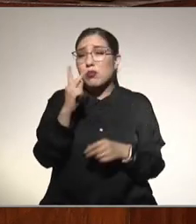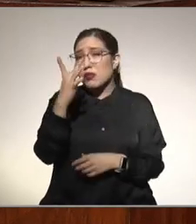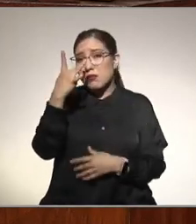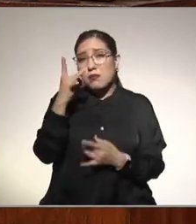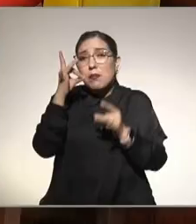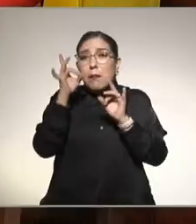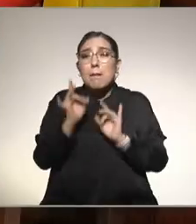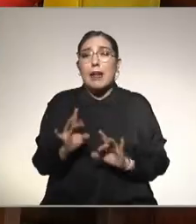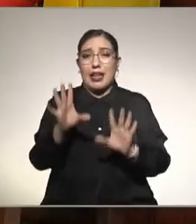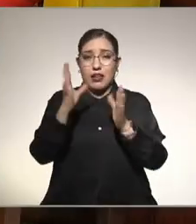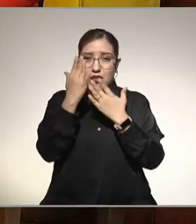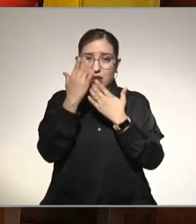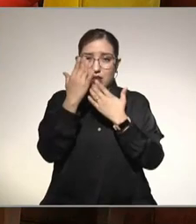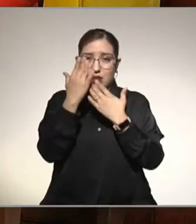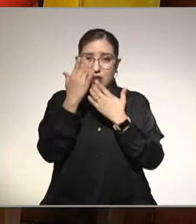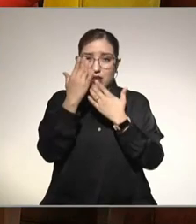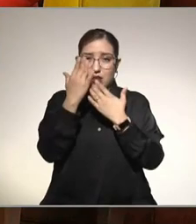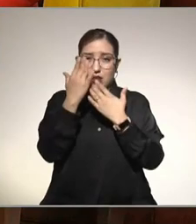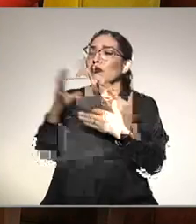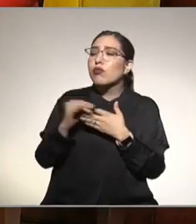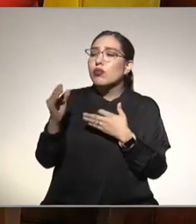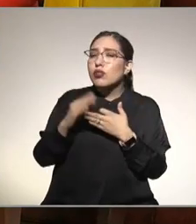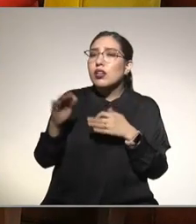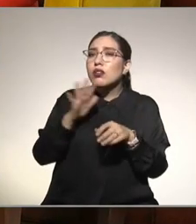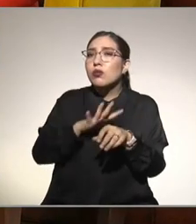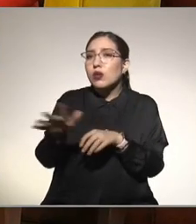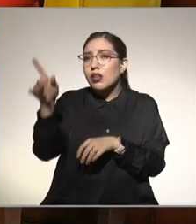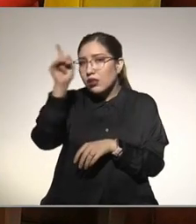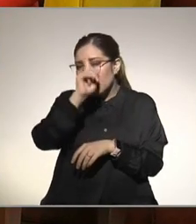mágico que fruta se recomienda me están preguntando